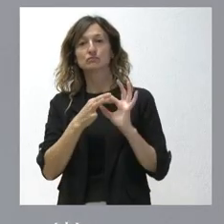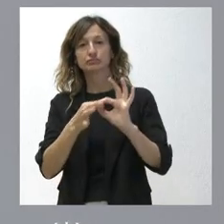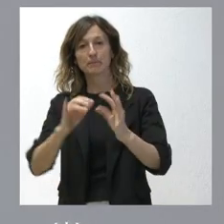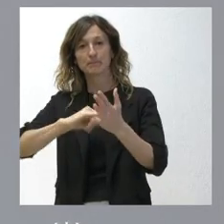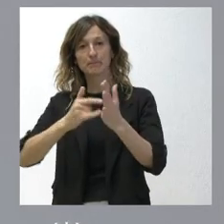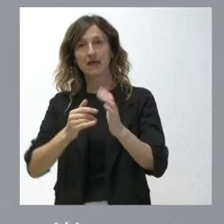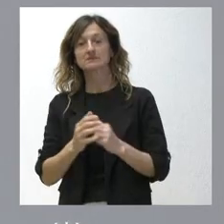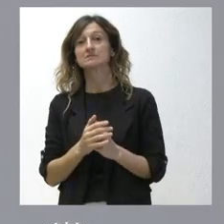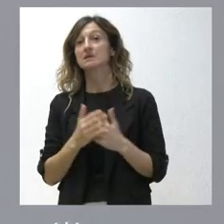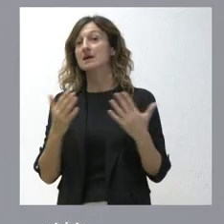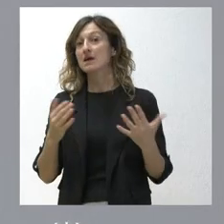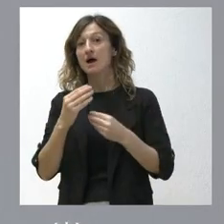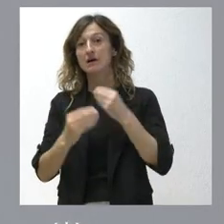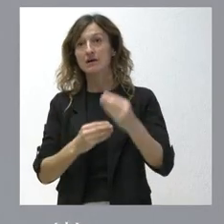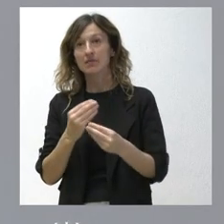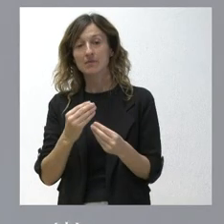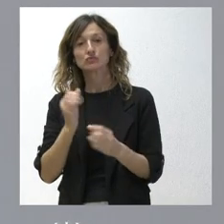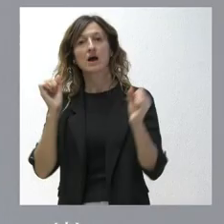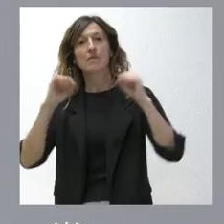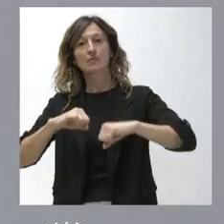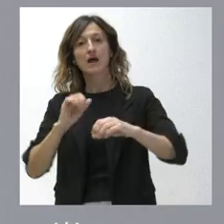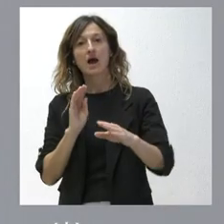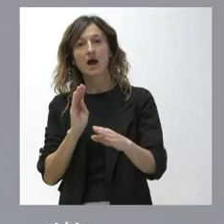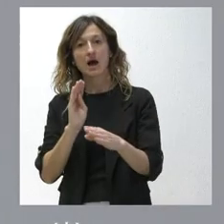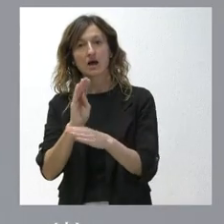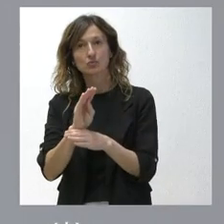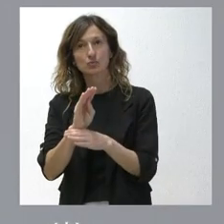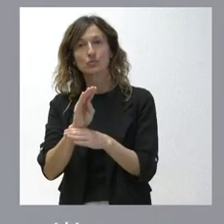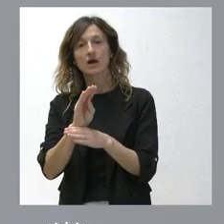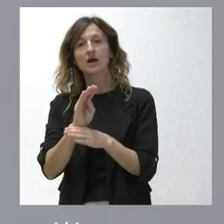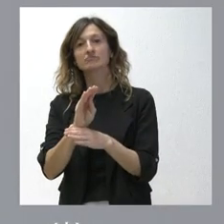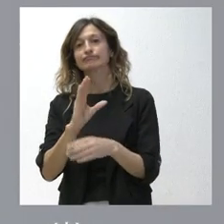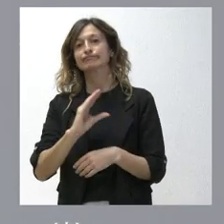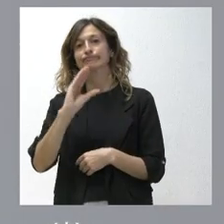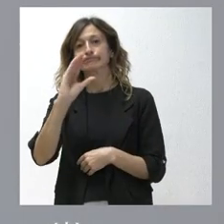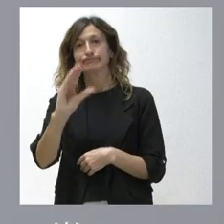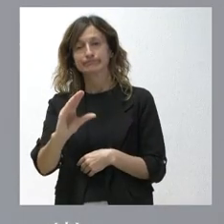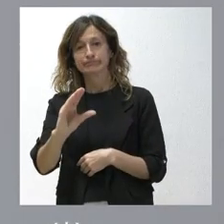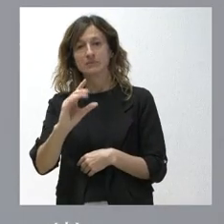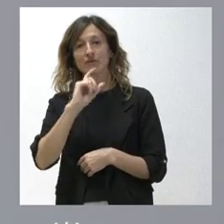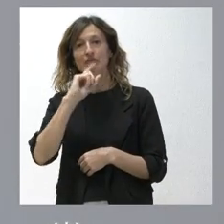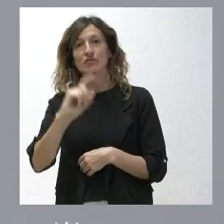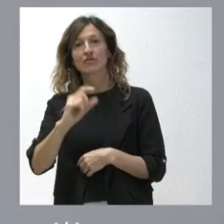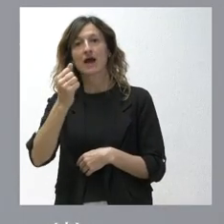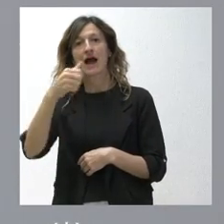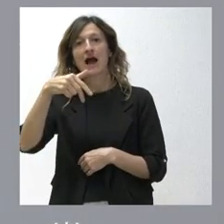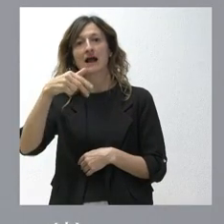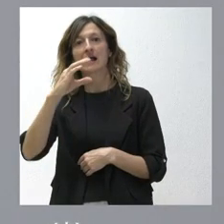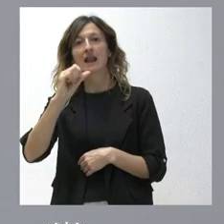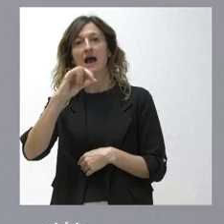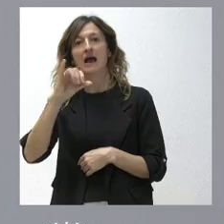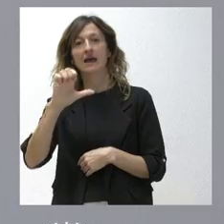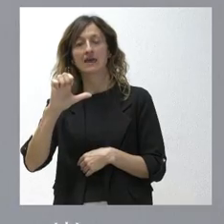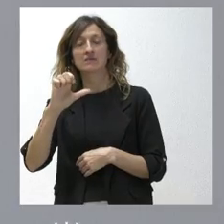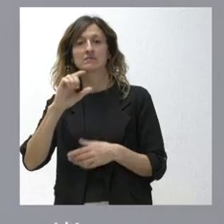plan. Lo que hacemos ahora es aprobar una ayuda que se va a dirigir a la Fundación Anclaje para que se transforme